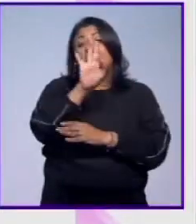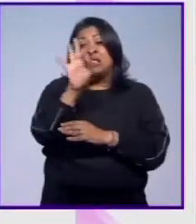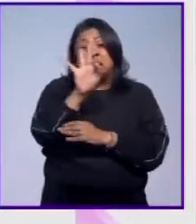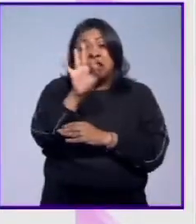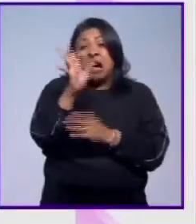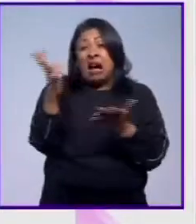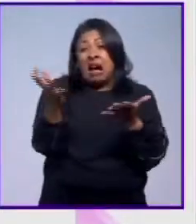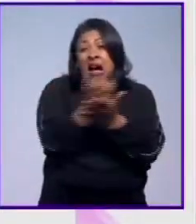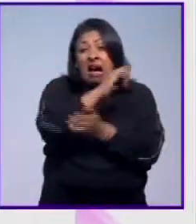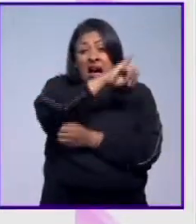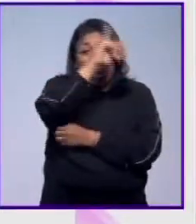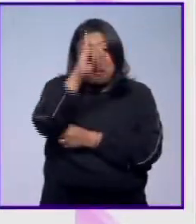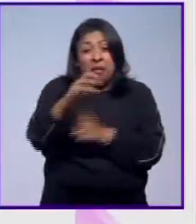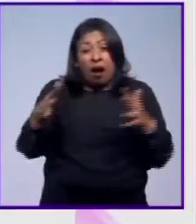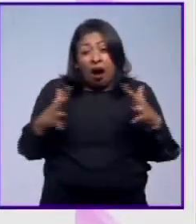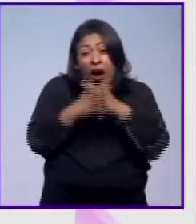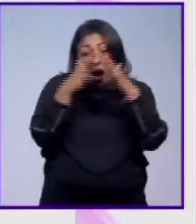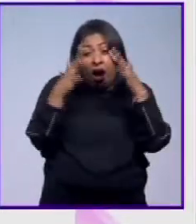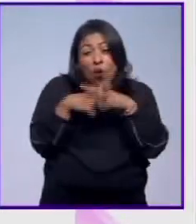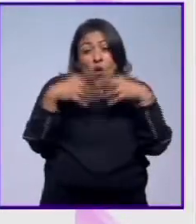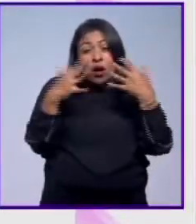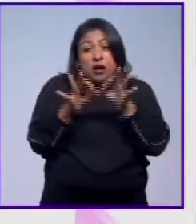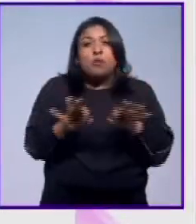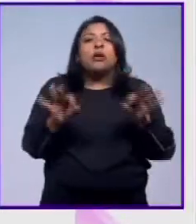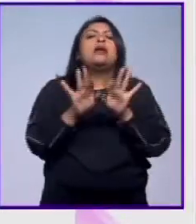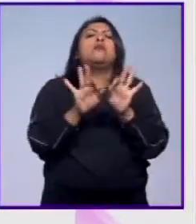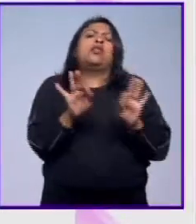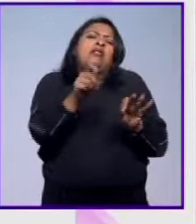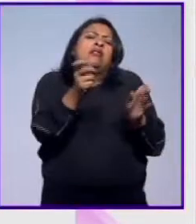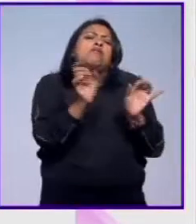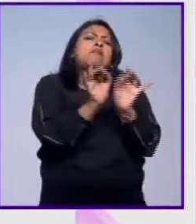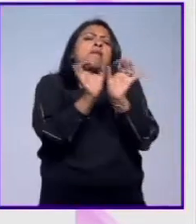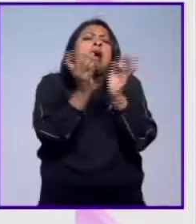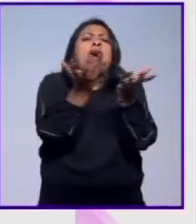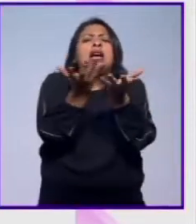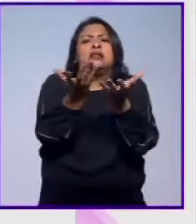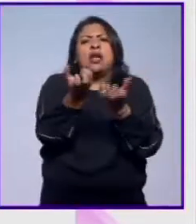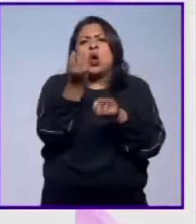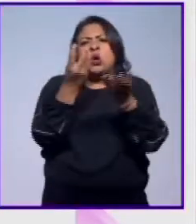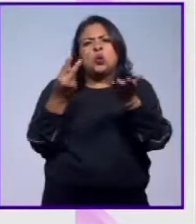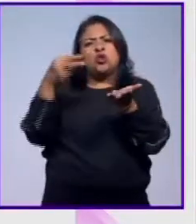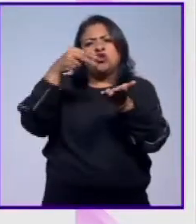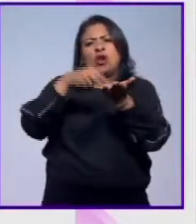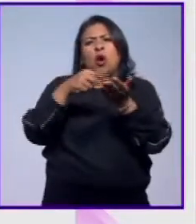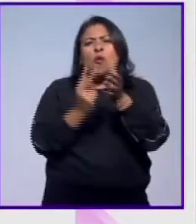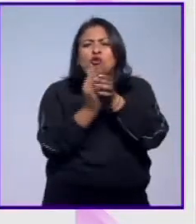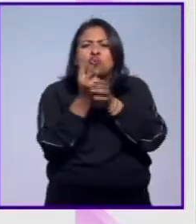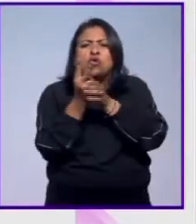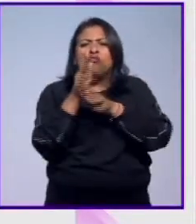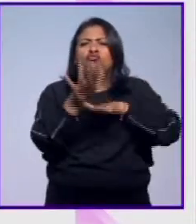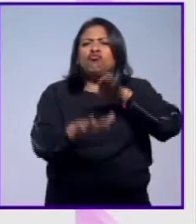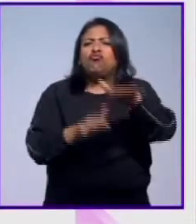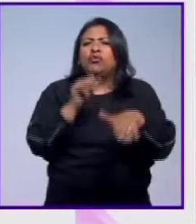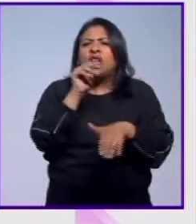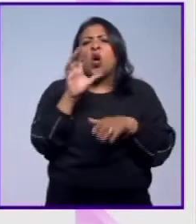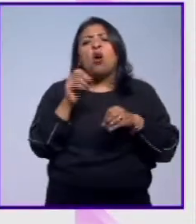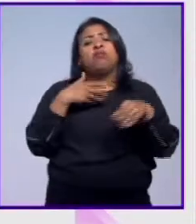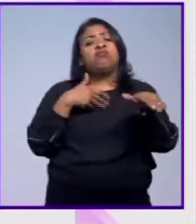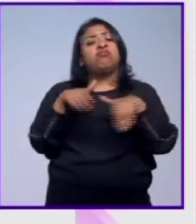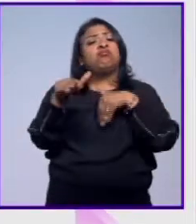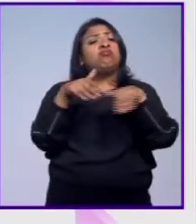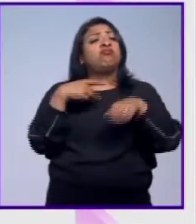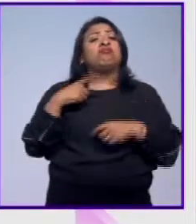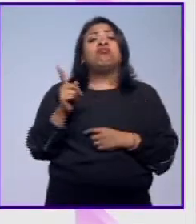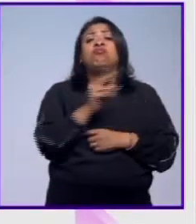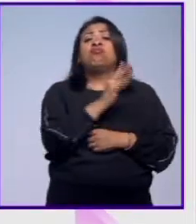ganado una gran batalla, porque son más importantes sus actos. Muchos de ellos ya no pisan el césped, otros ni siquiera caminan entre